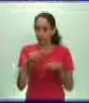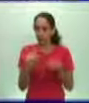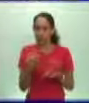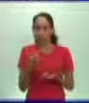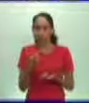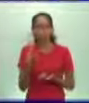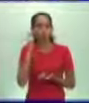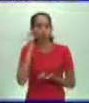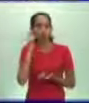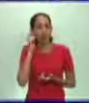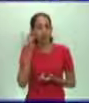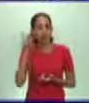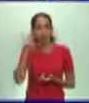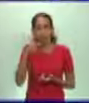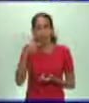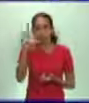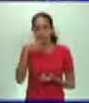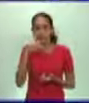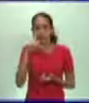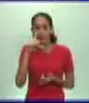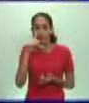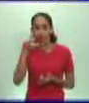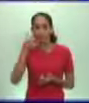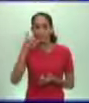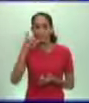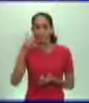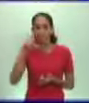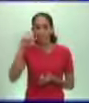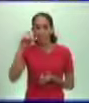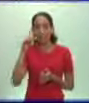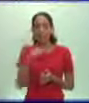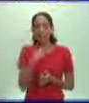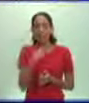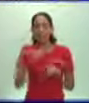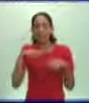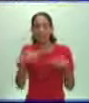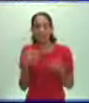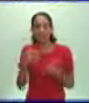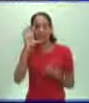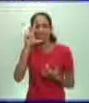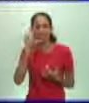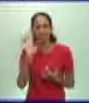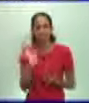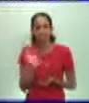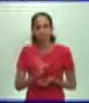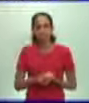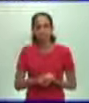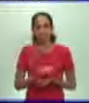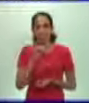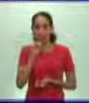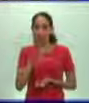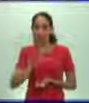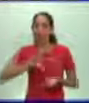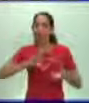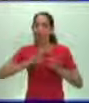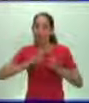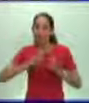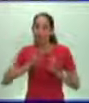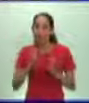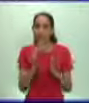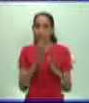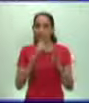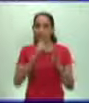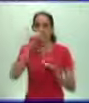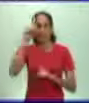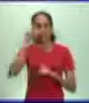es la situación en el tiempo actual. Pero lo que quería es también para que vean un poco que cómo el rol de la Iglesia incluso ha ido cambiando a